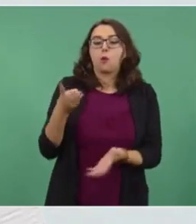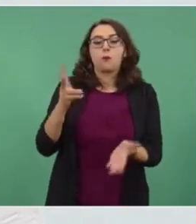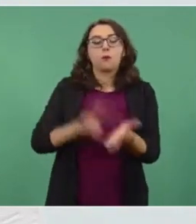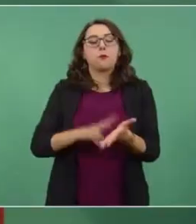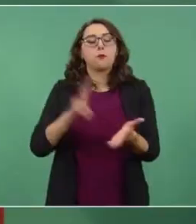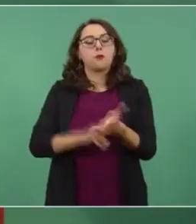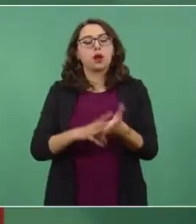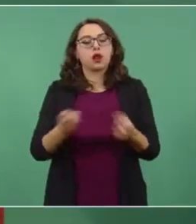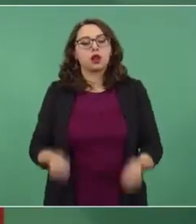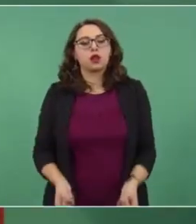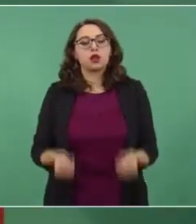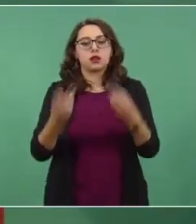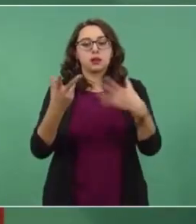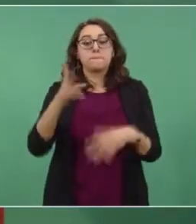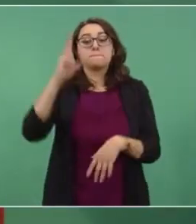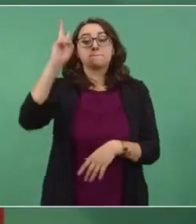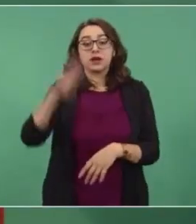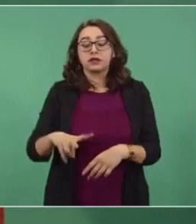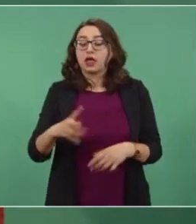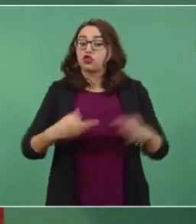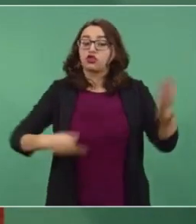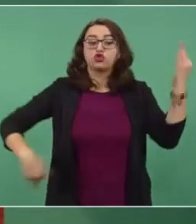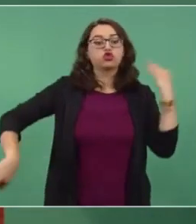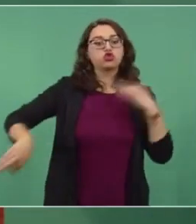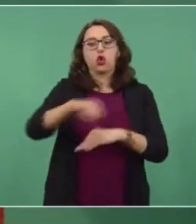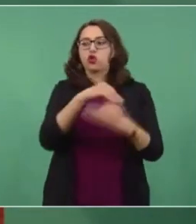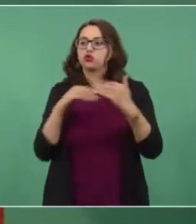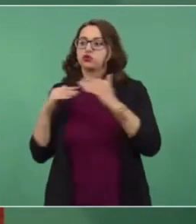mantener una armonía en el mercado.